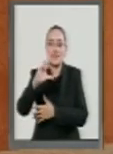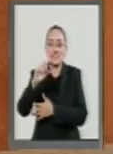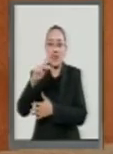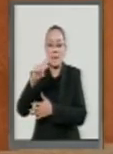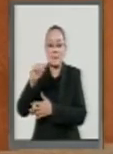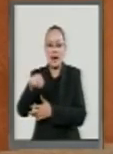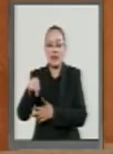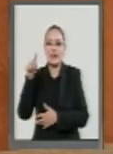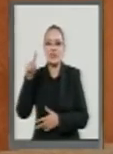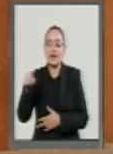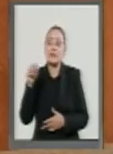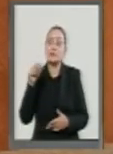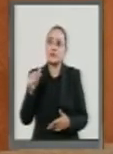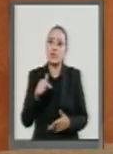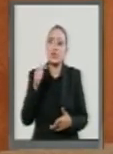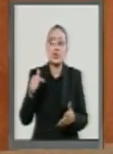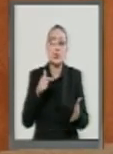Río.